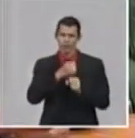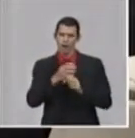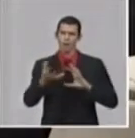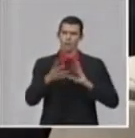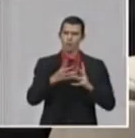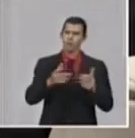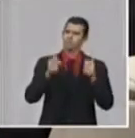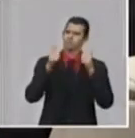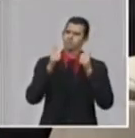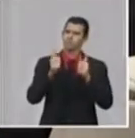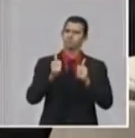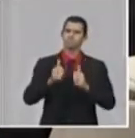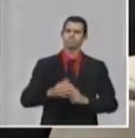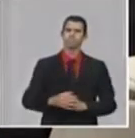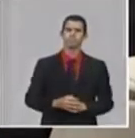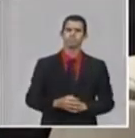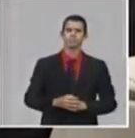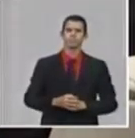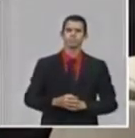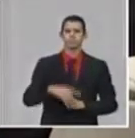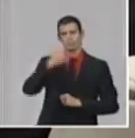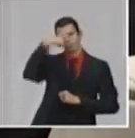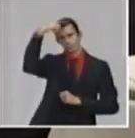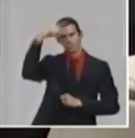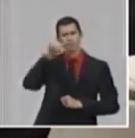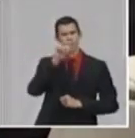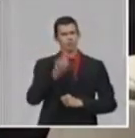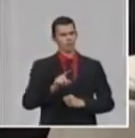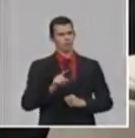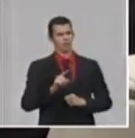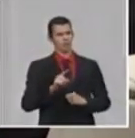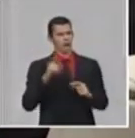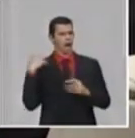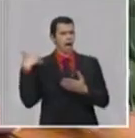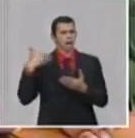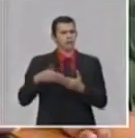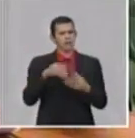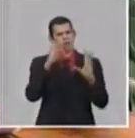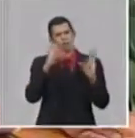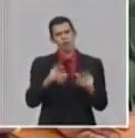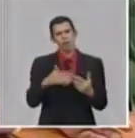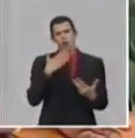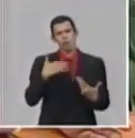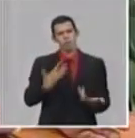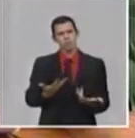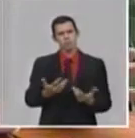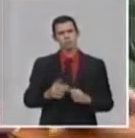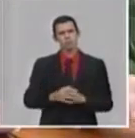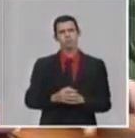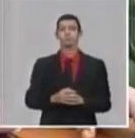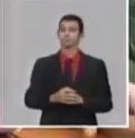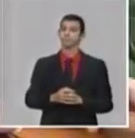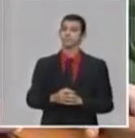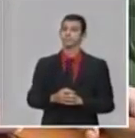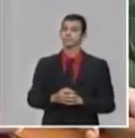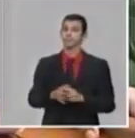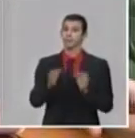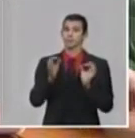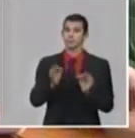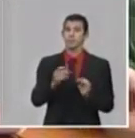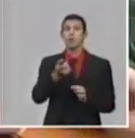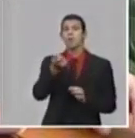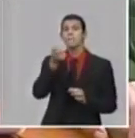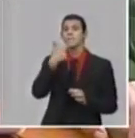¿Qué ha pasado con el tratamiento? ¿Qué resultados se han obtenido en la hora? Sí. También, bueno, el tratamiento, la molécula se ha